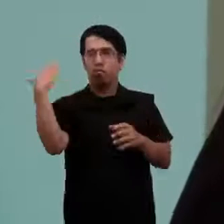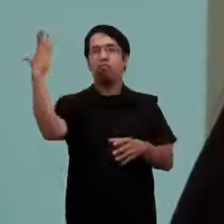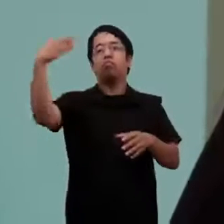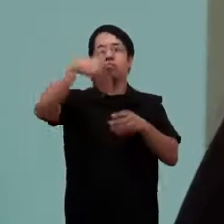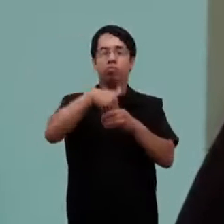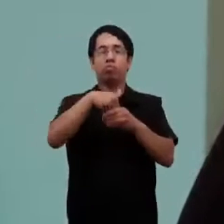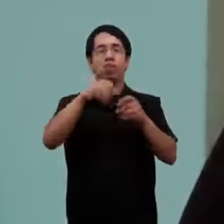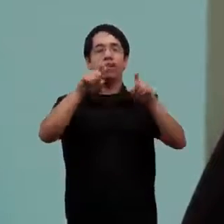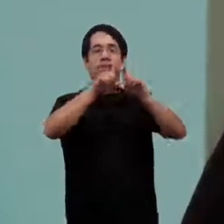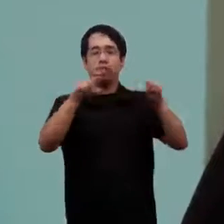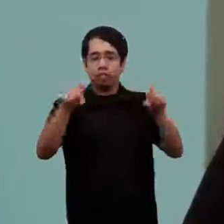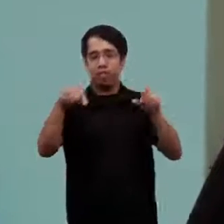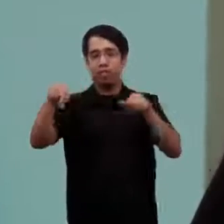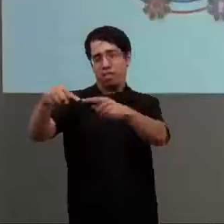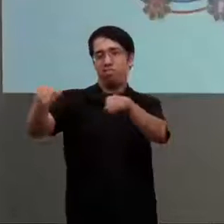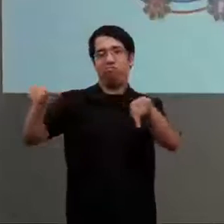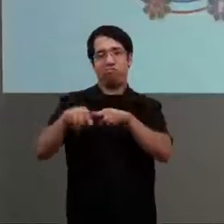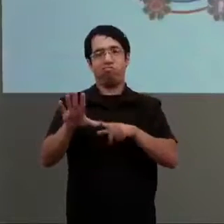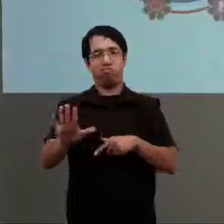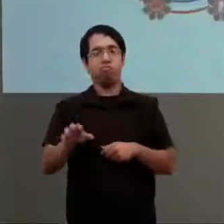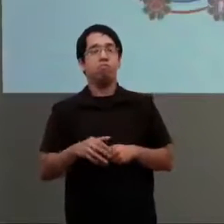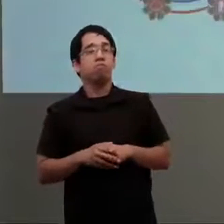en relación al sector.